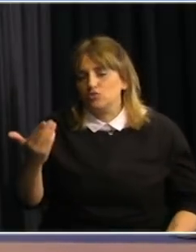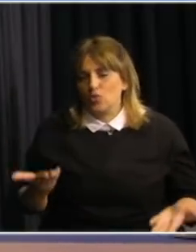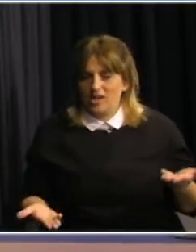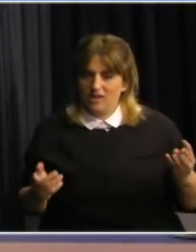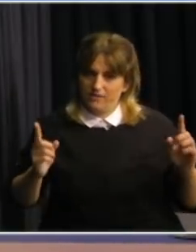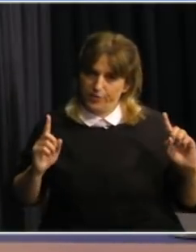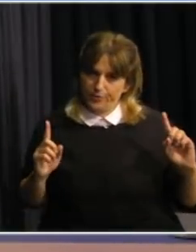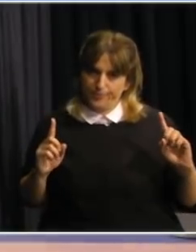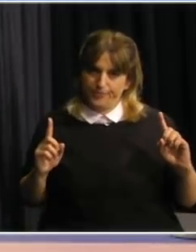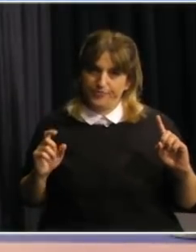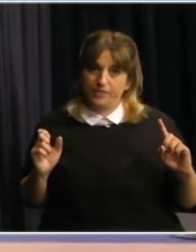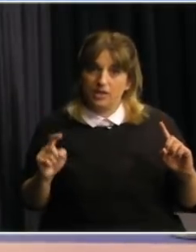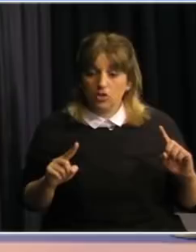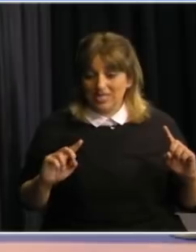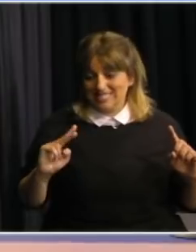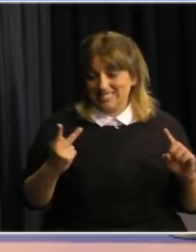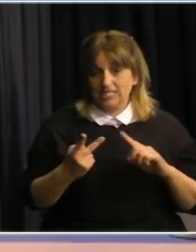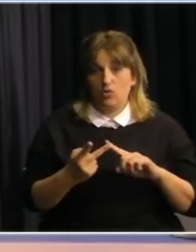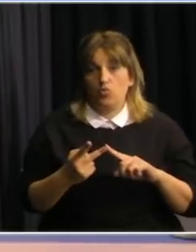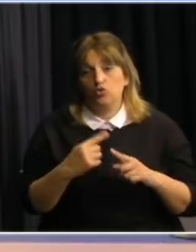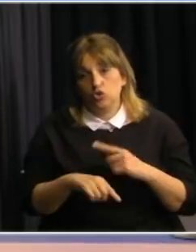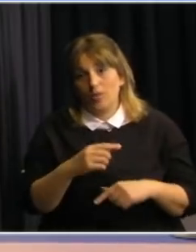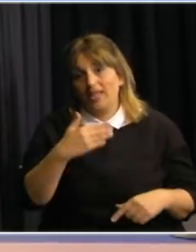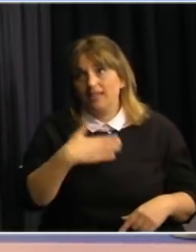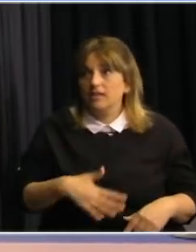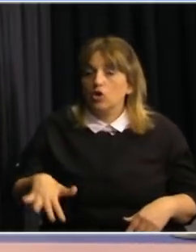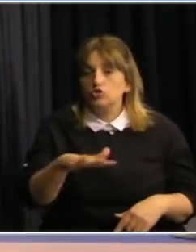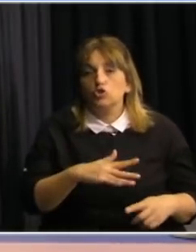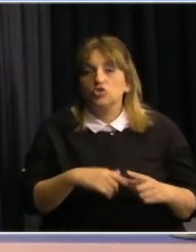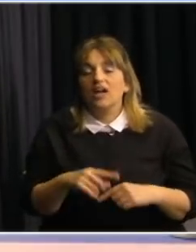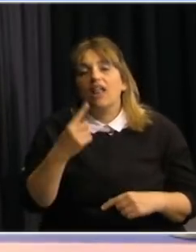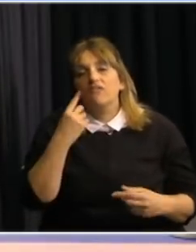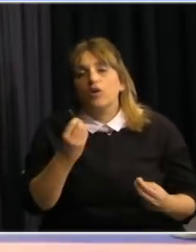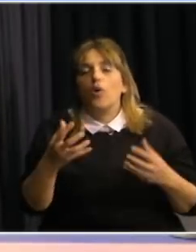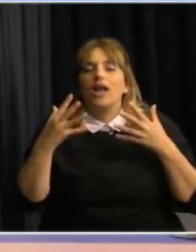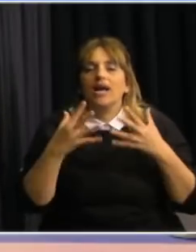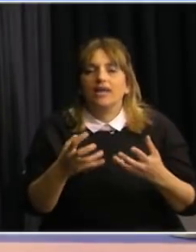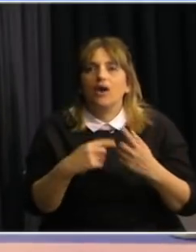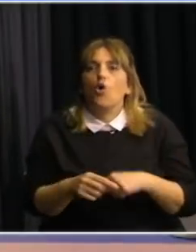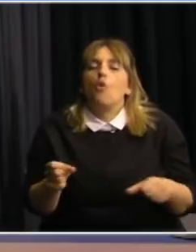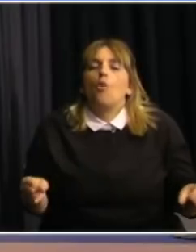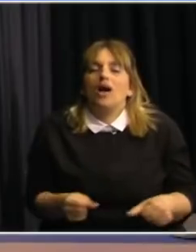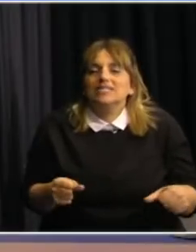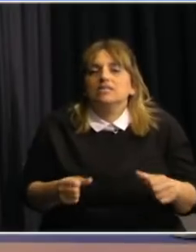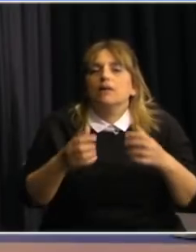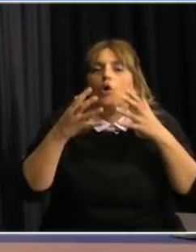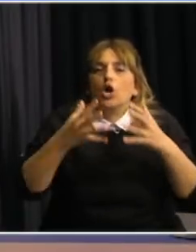en esa segunda pata del entendimiento social es esencial entender cuáles son los riesgos cómo gestionamos el riesgo